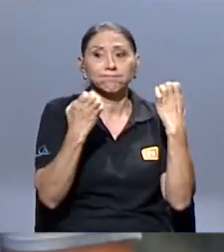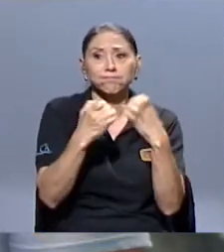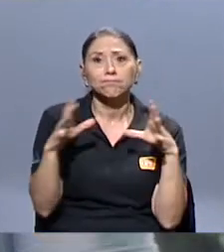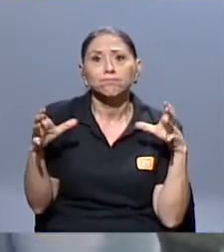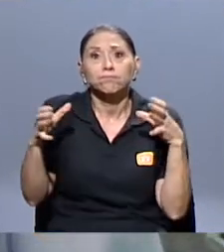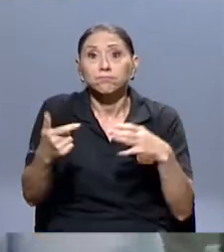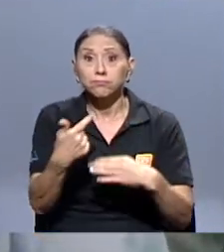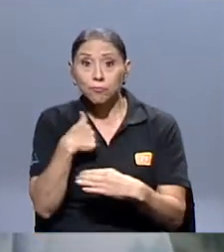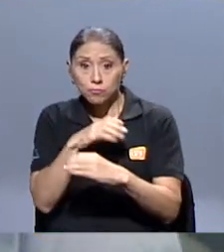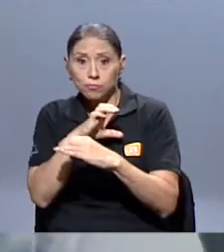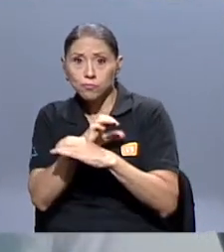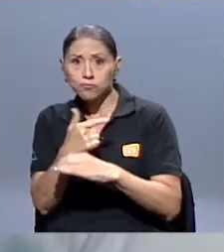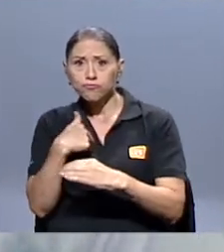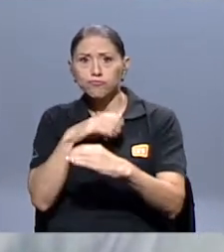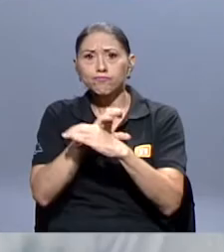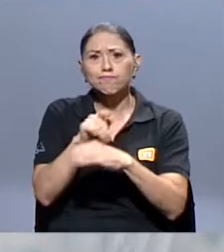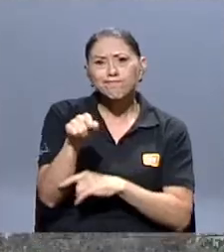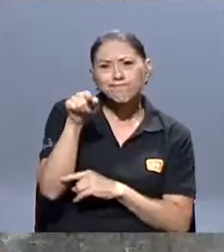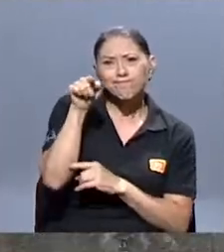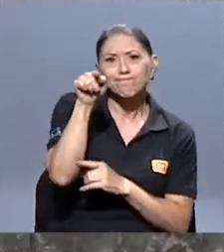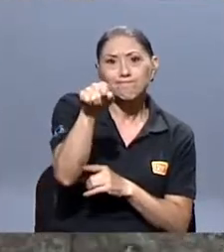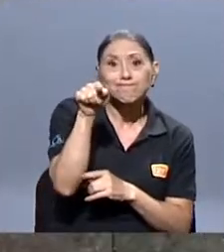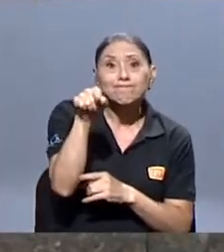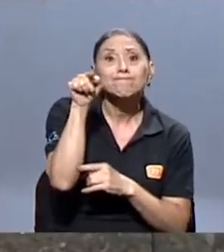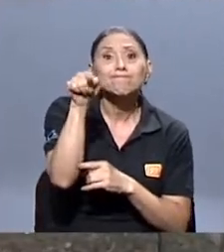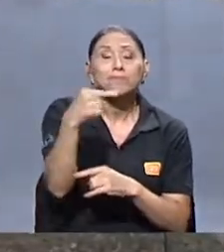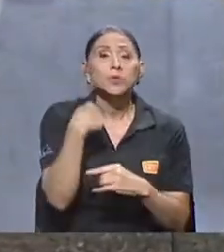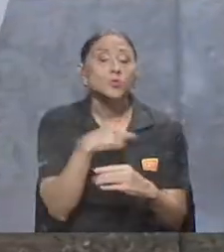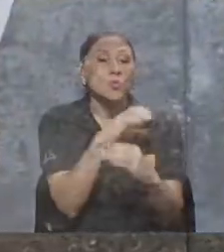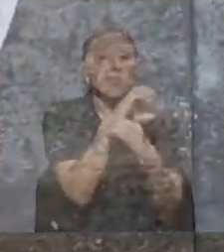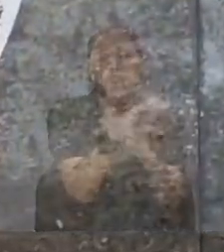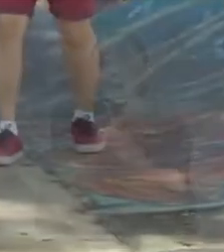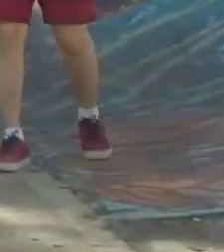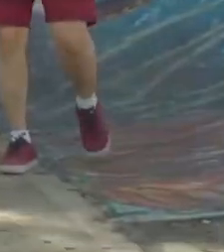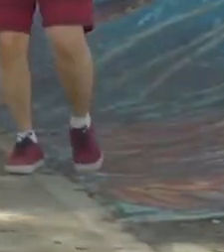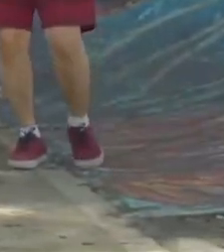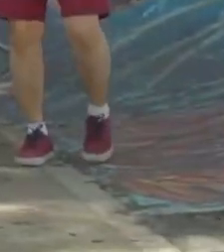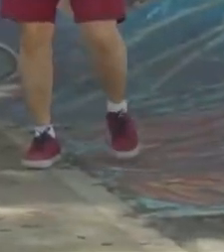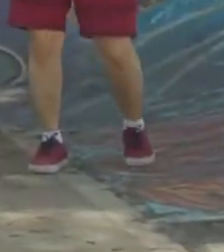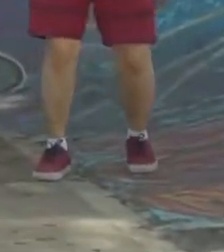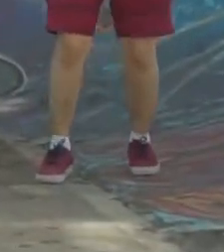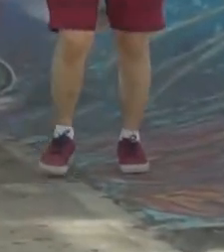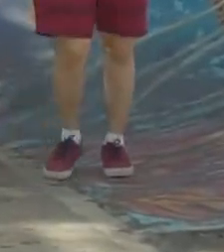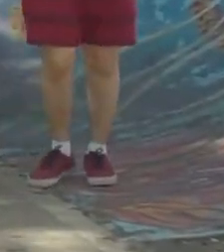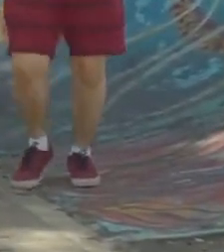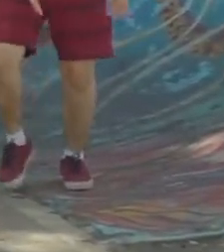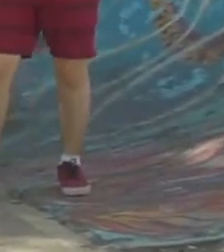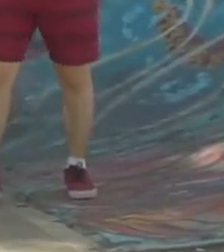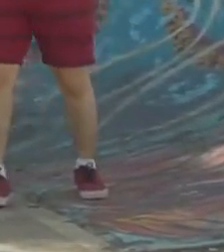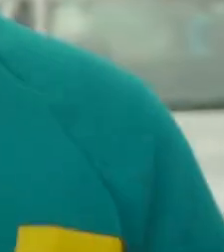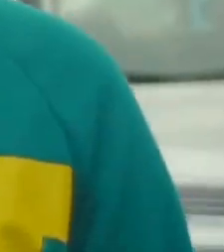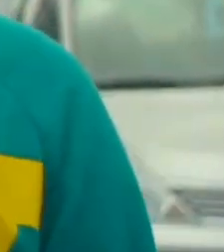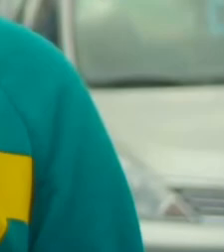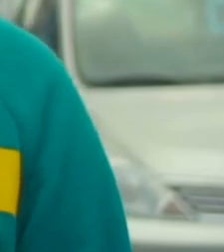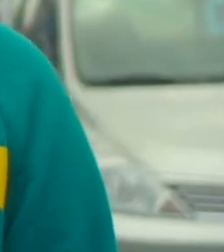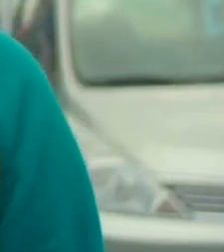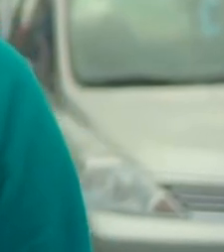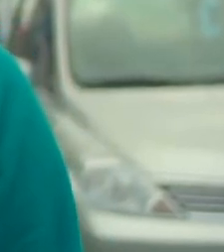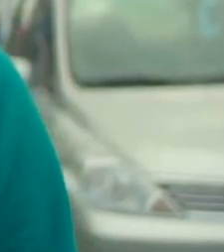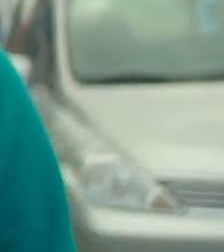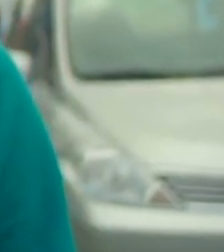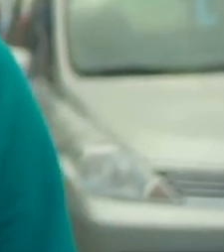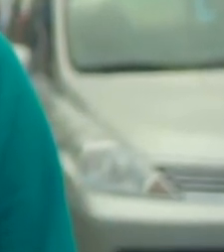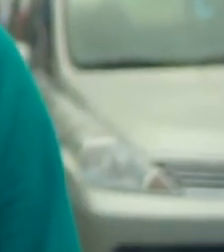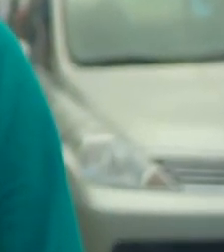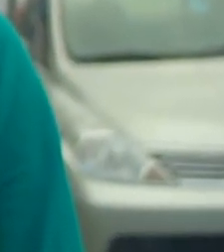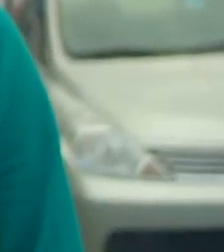si me cuido te cuido. Cuido colectivo, hip hop, hip hop preventivo. El